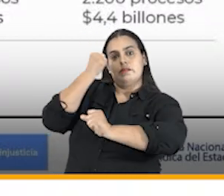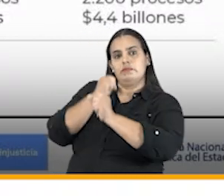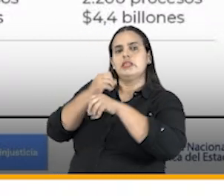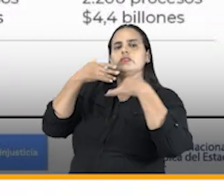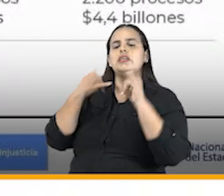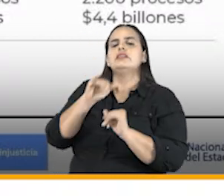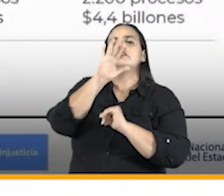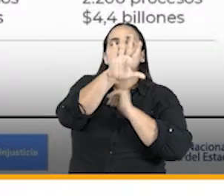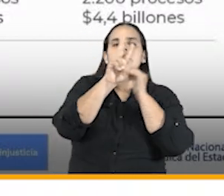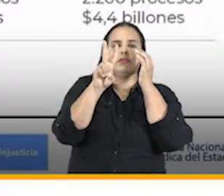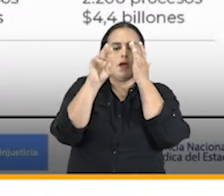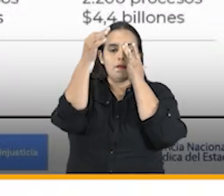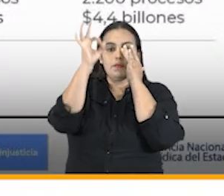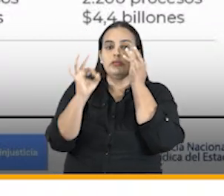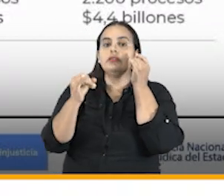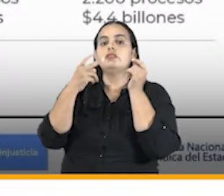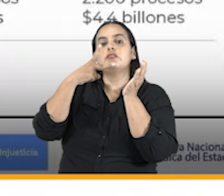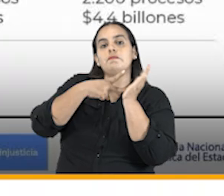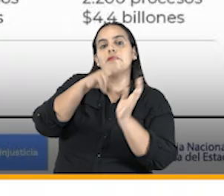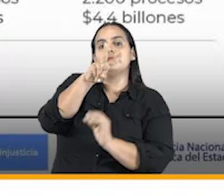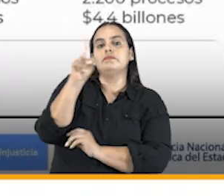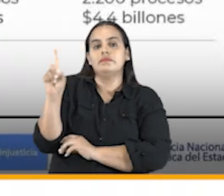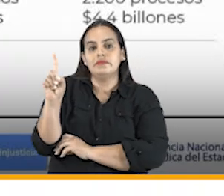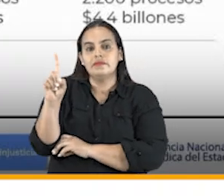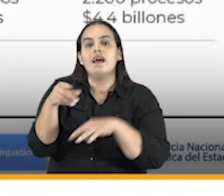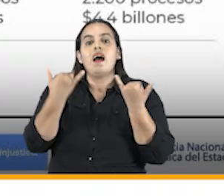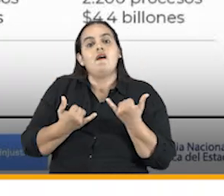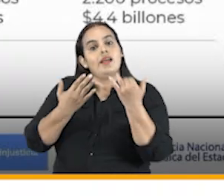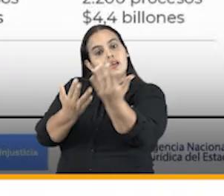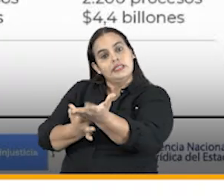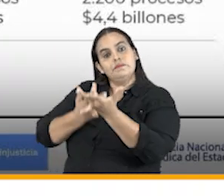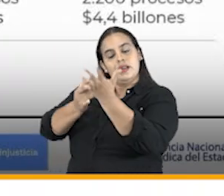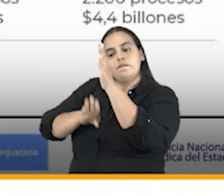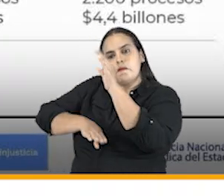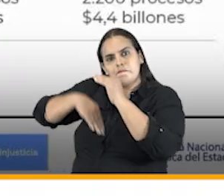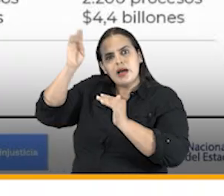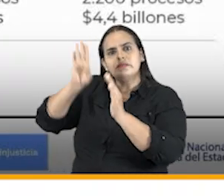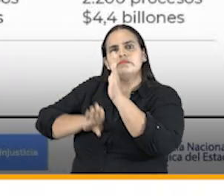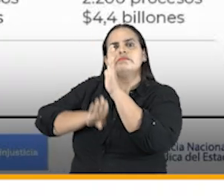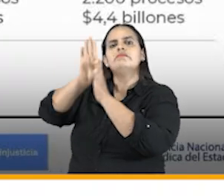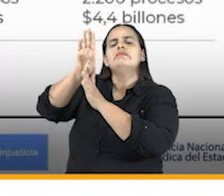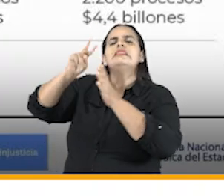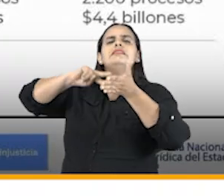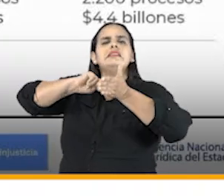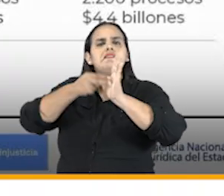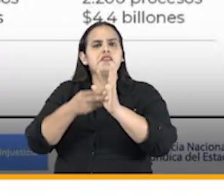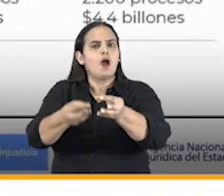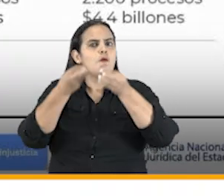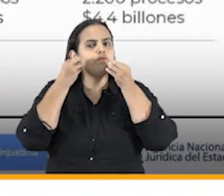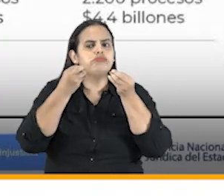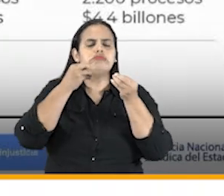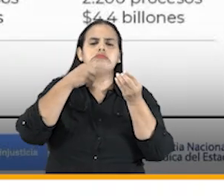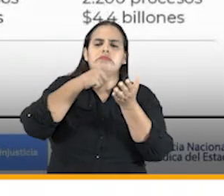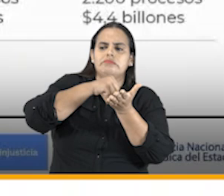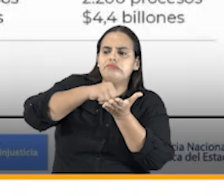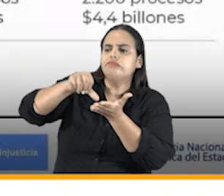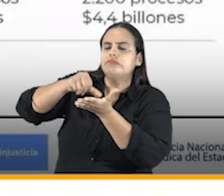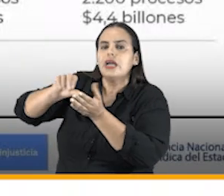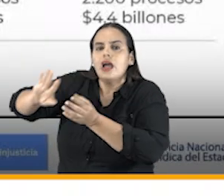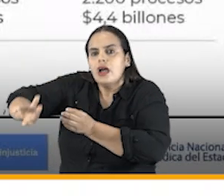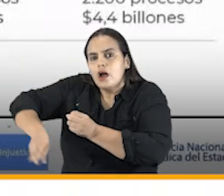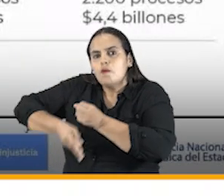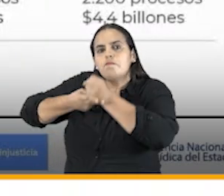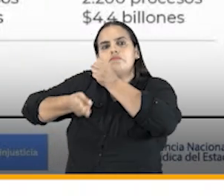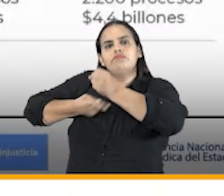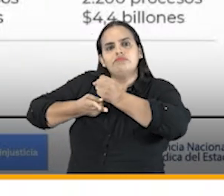% y en el 2021 esperamos que aumente un poco más. Esto significa mucho dinero de ahorro para los colombianos, es decir,